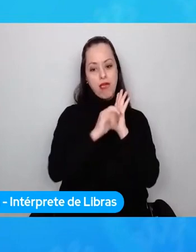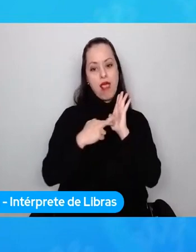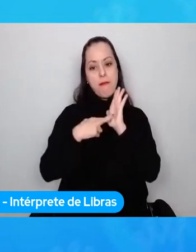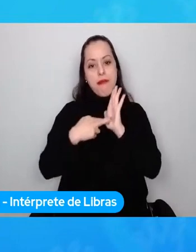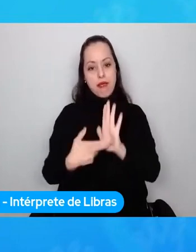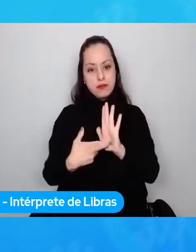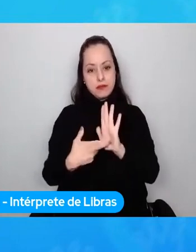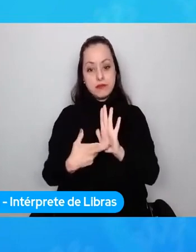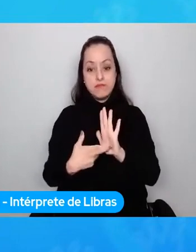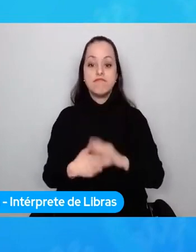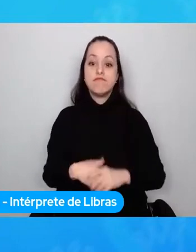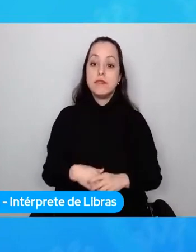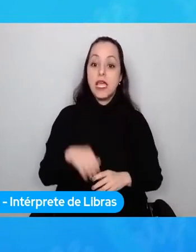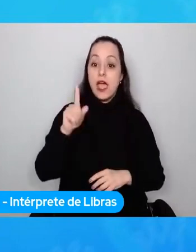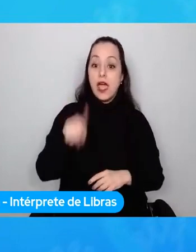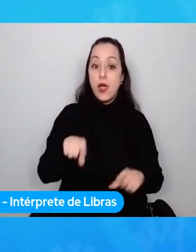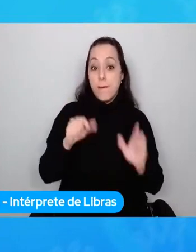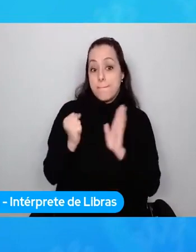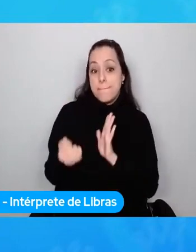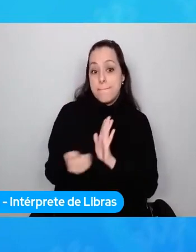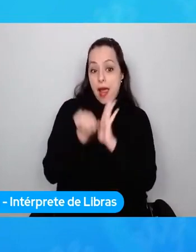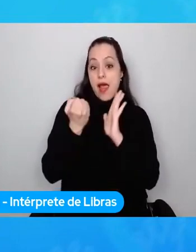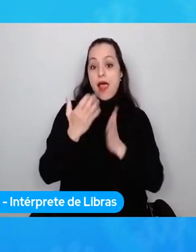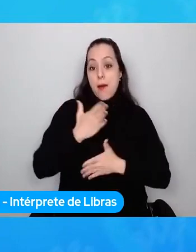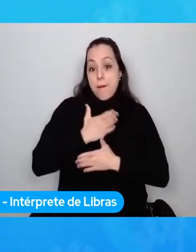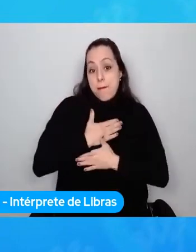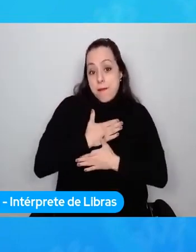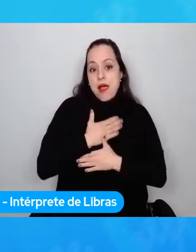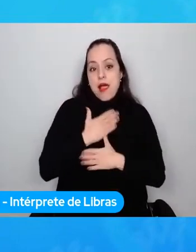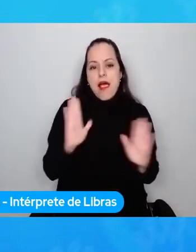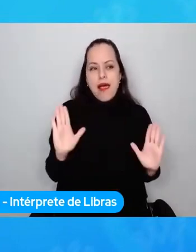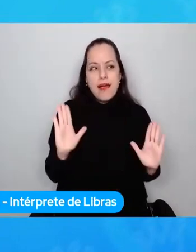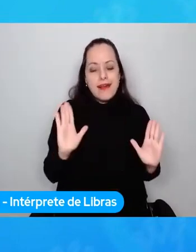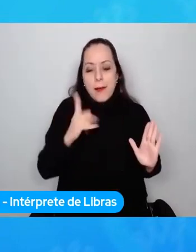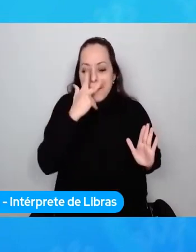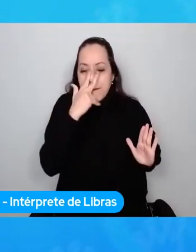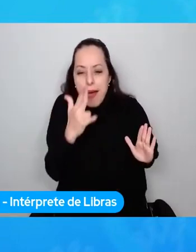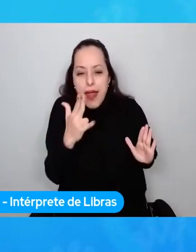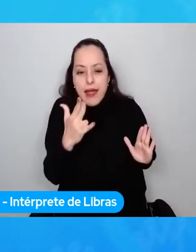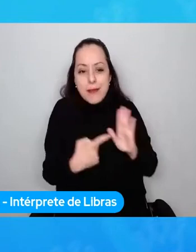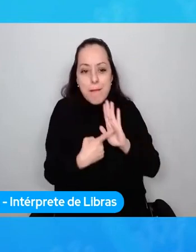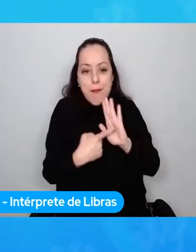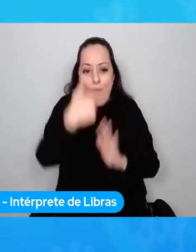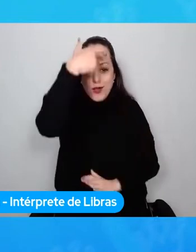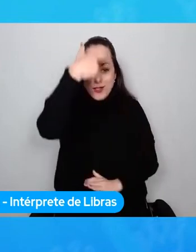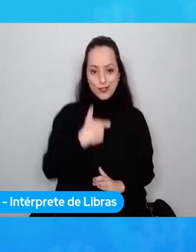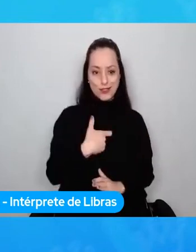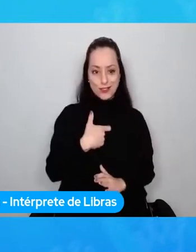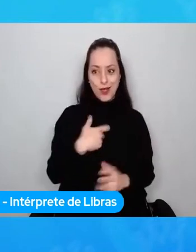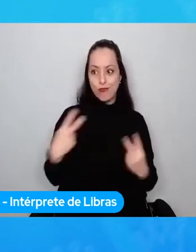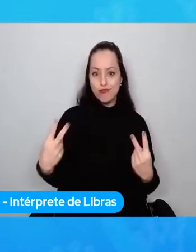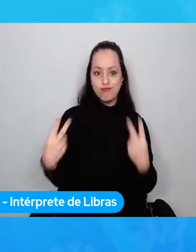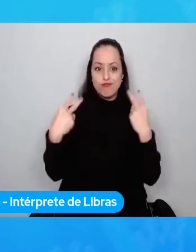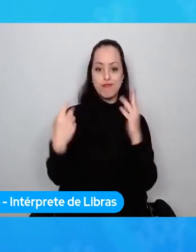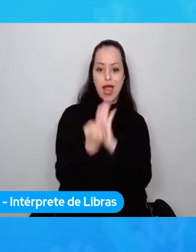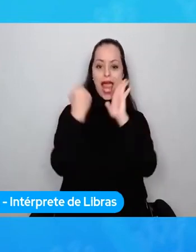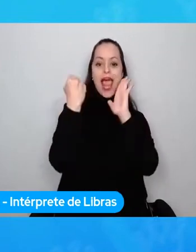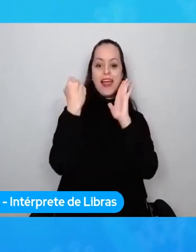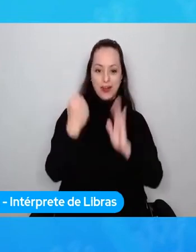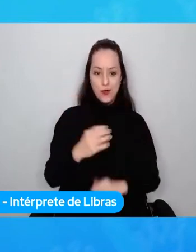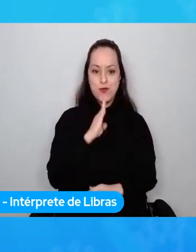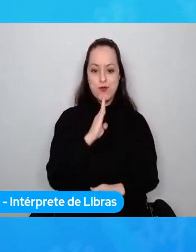se ha convertido en lo que es un poco mi firma, mi firma personal. Y el día de hoy